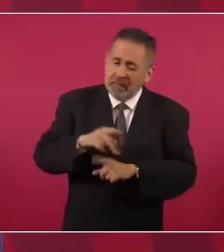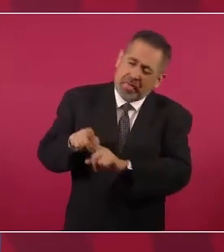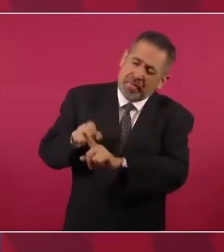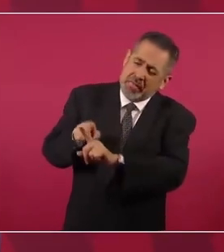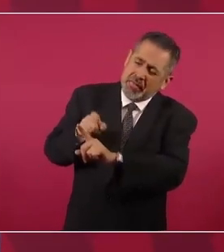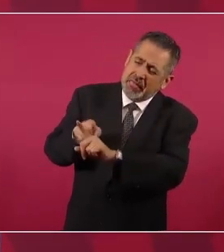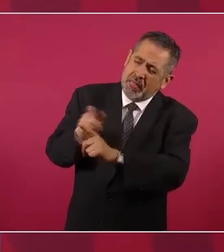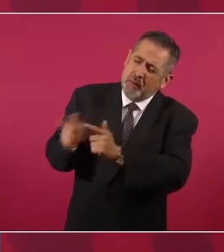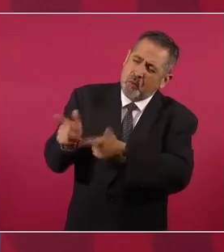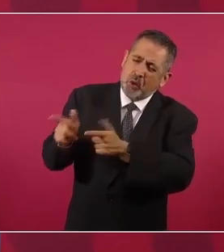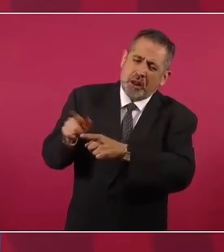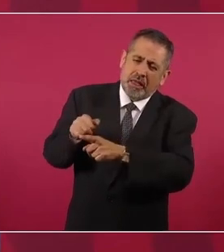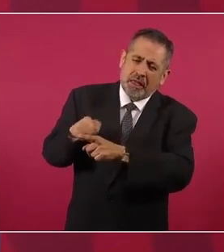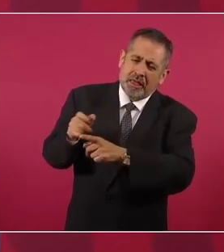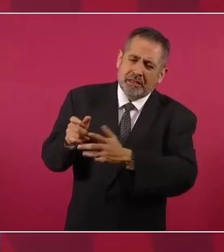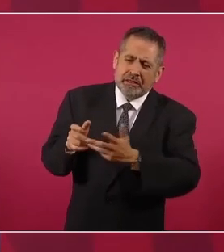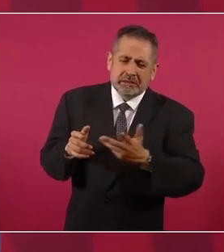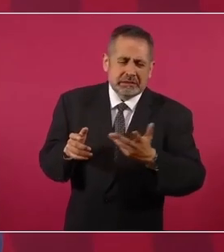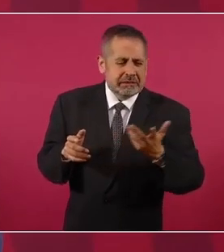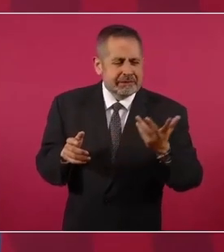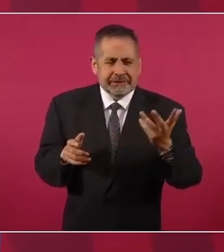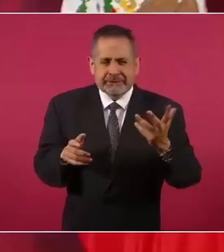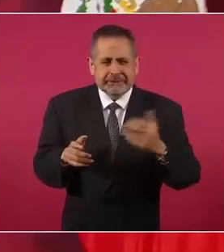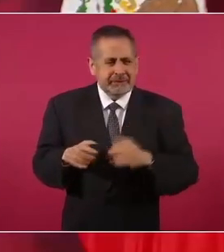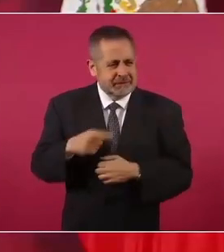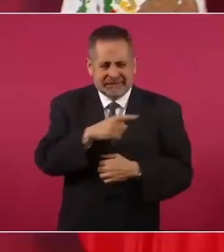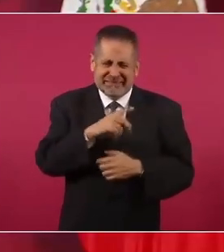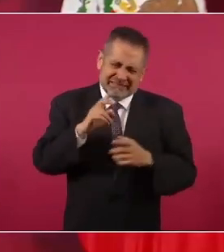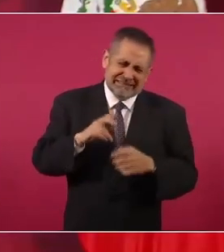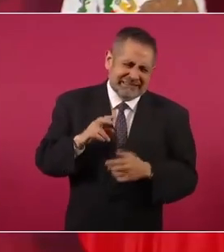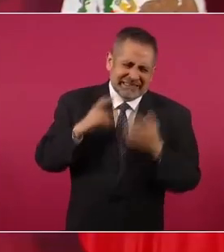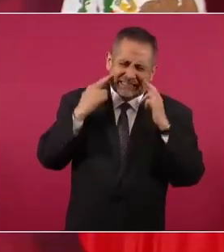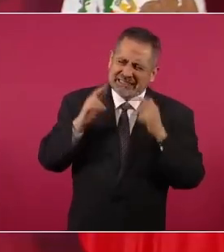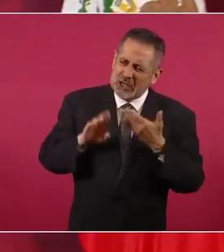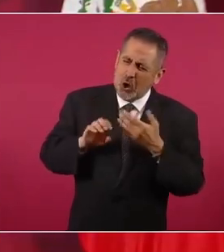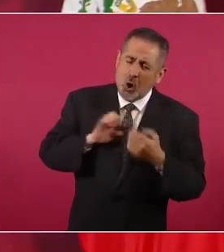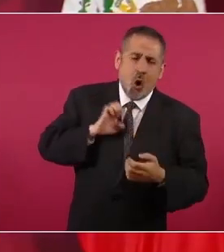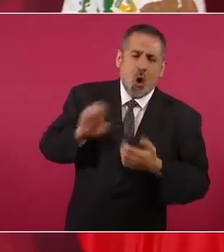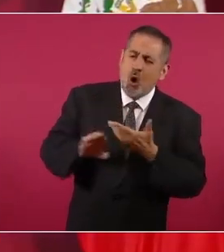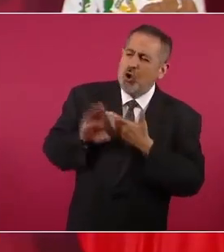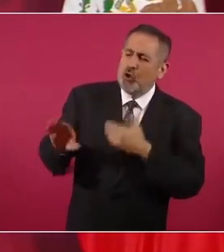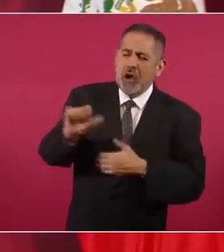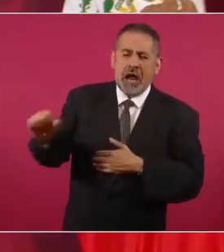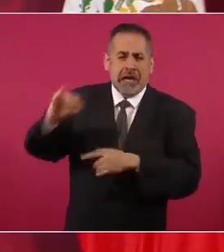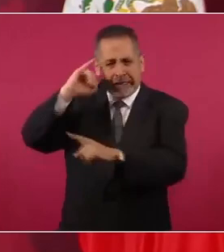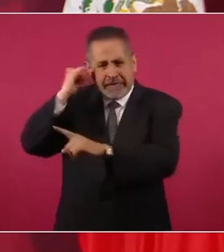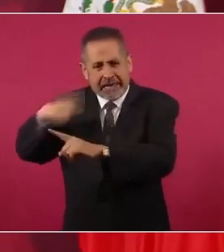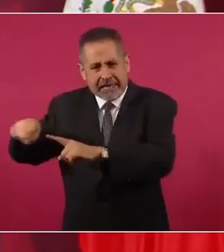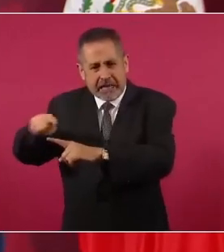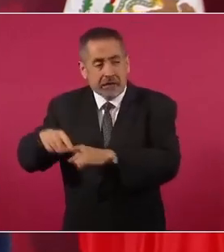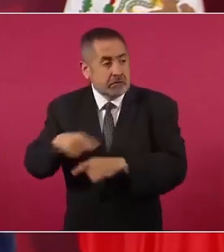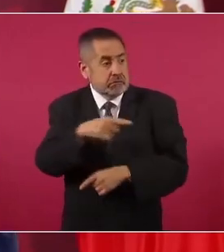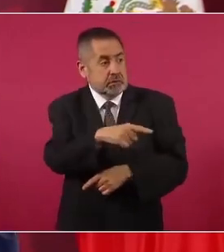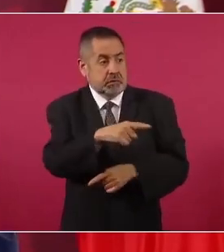burlándose como racista, pero es doctor